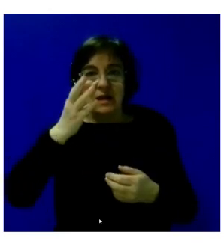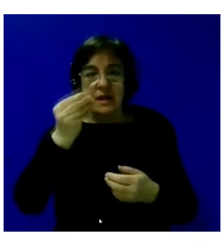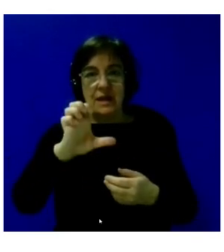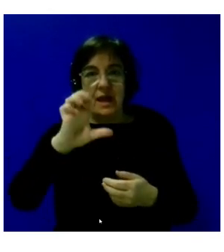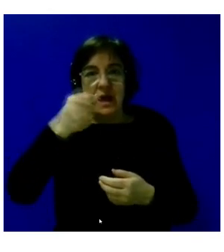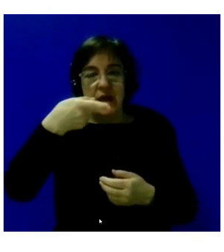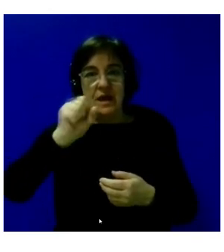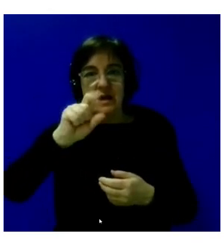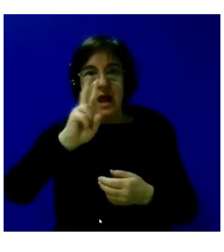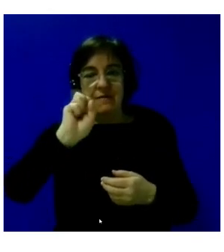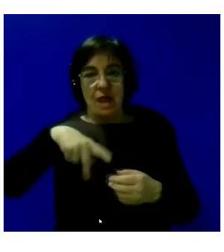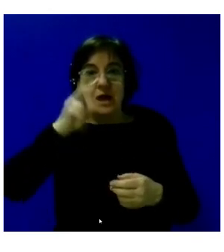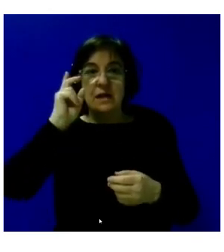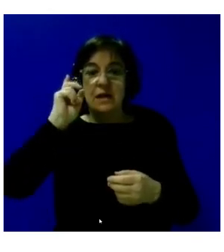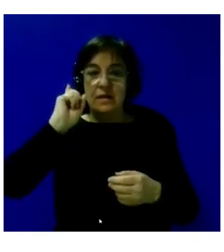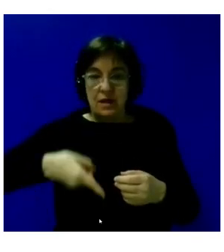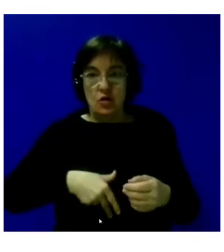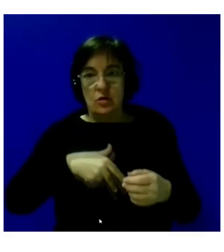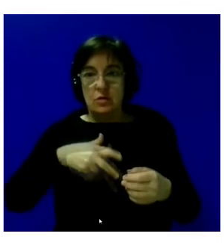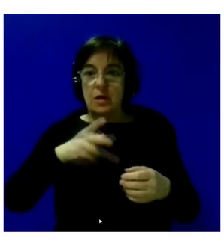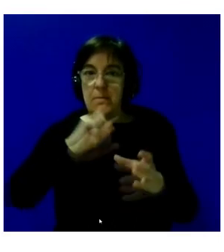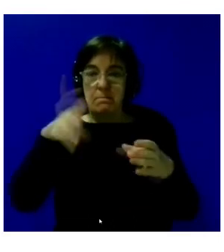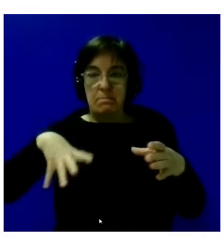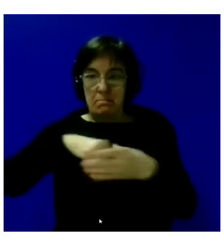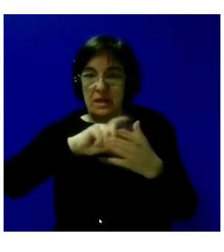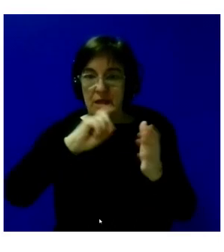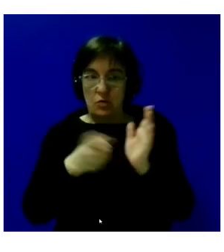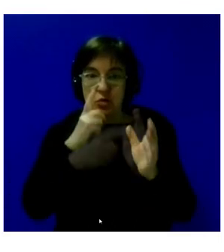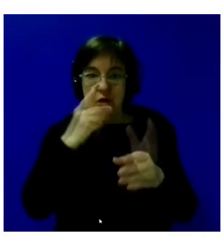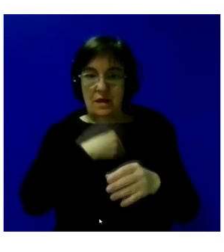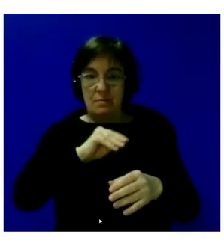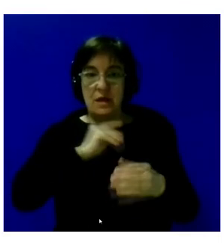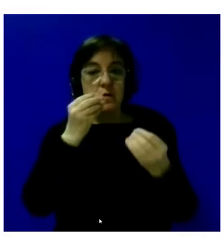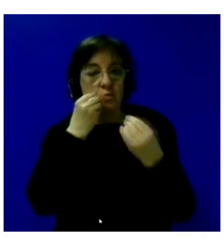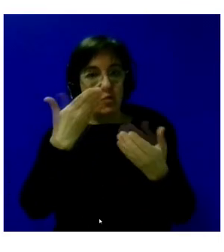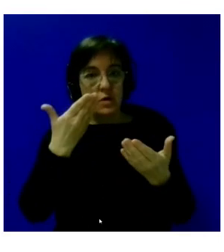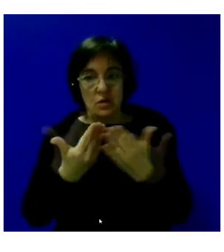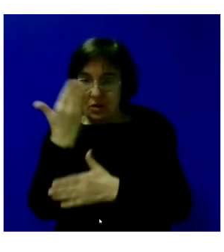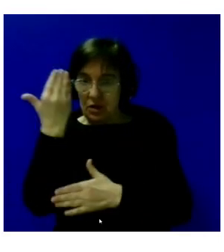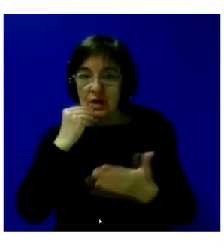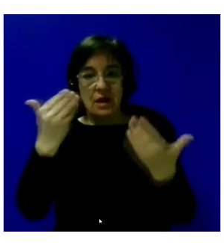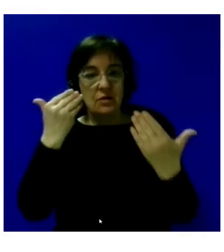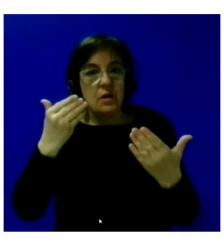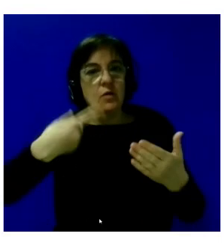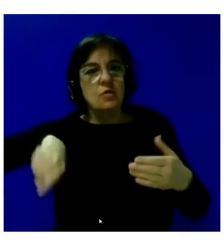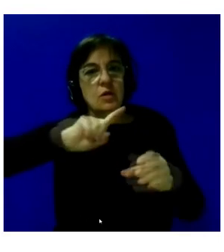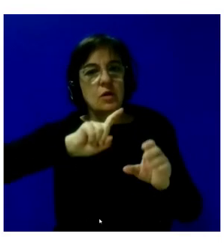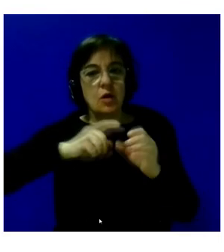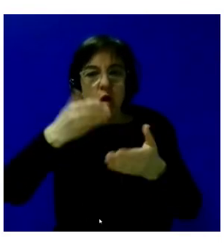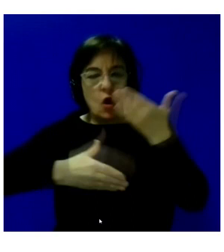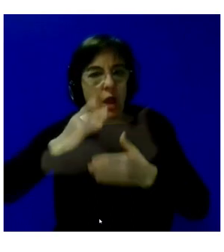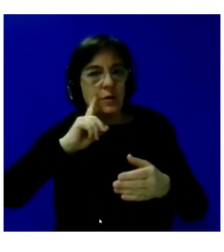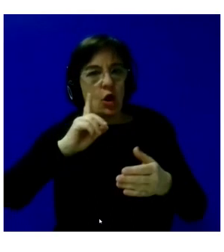de Plena Inclusión España. Gracias, Enrique. Buenos días. Y dar también las gracias al necesario colaborador en este